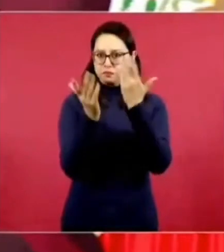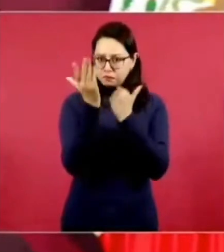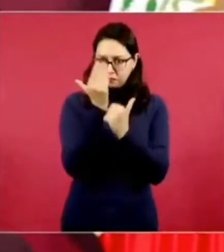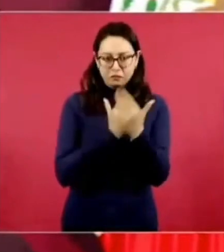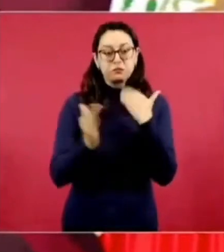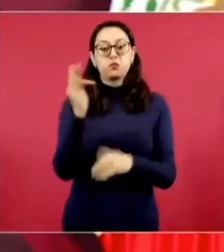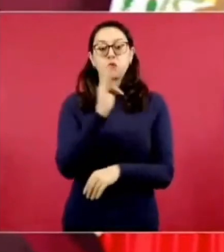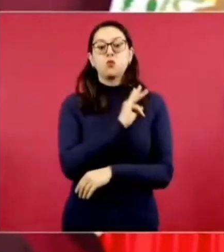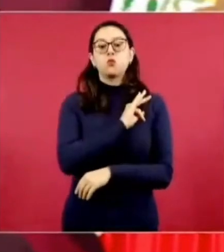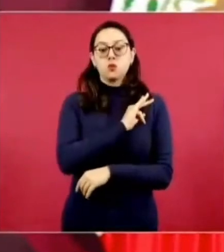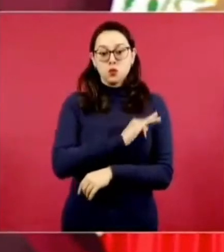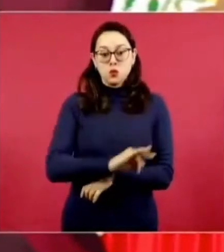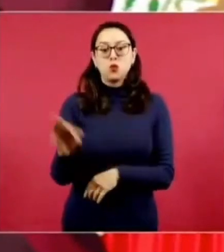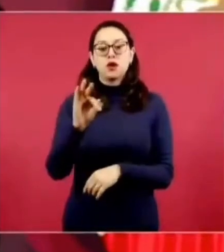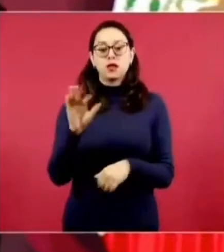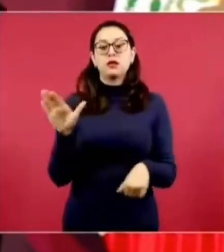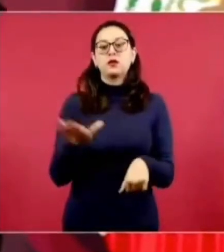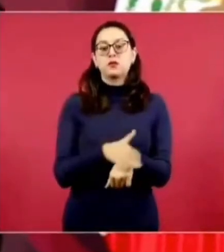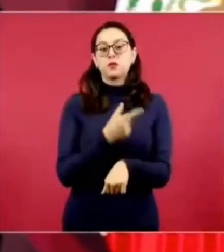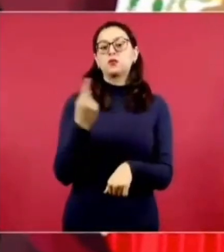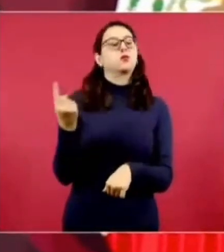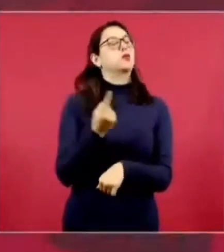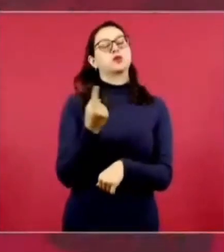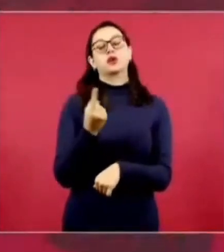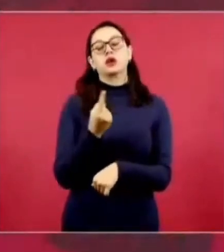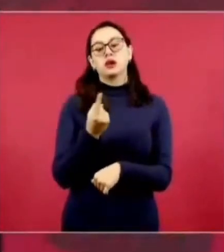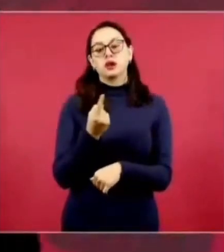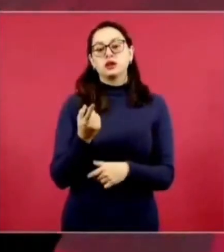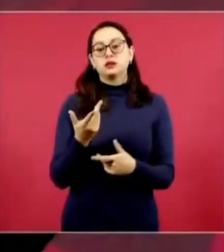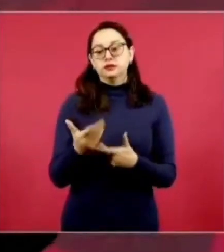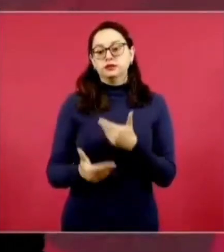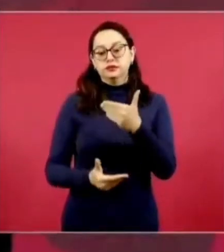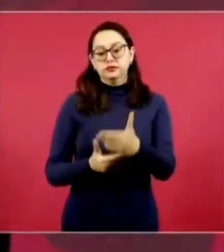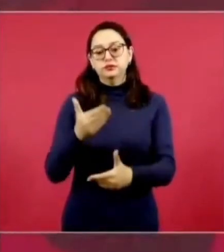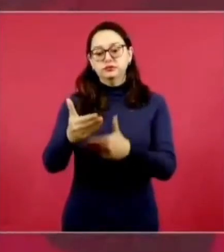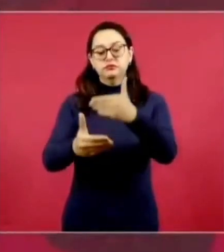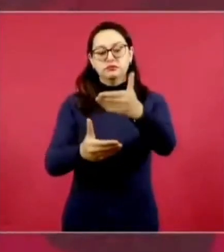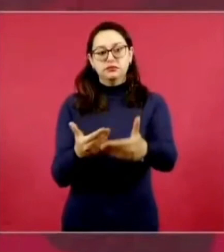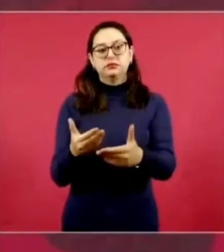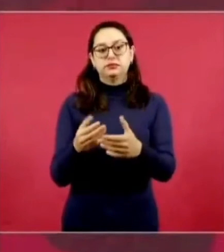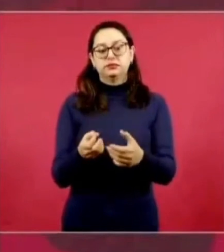el sendero del progreso con justicia